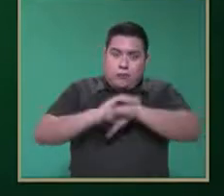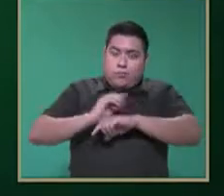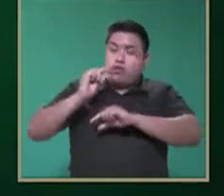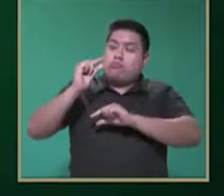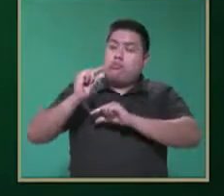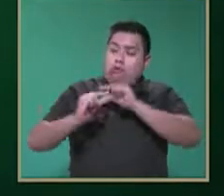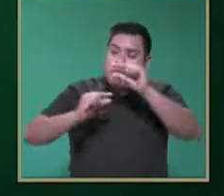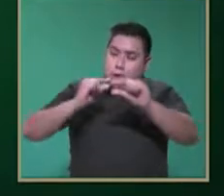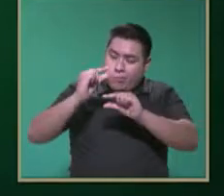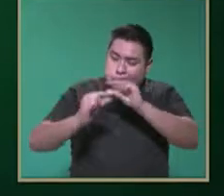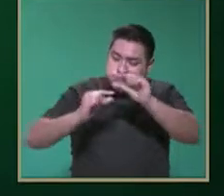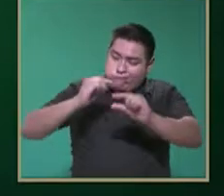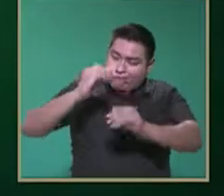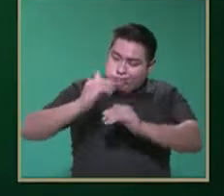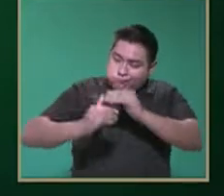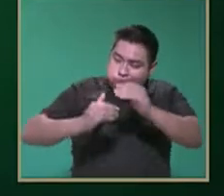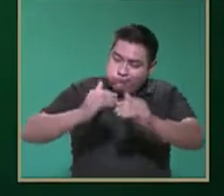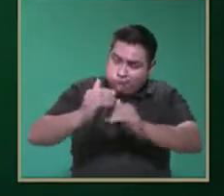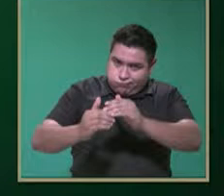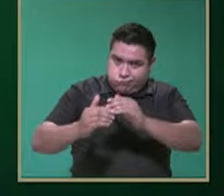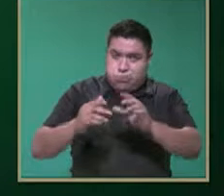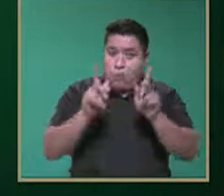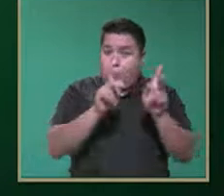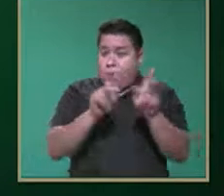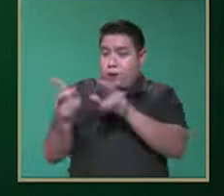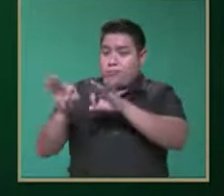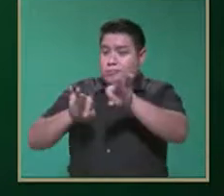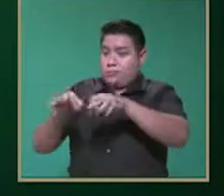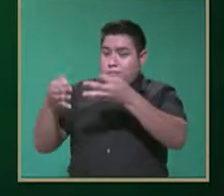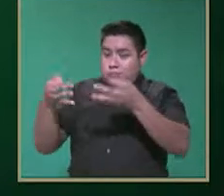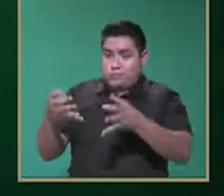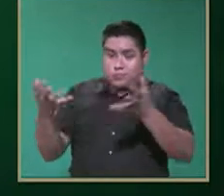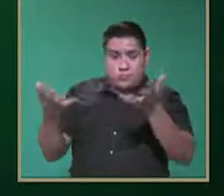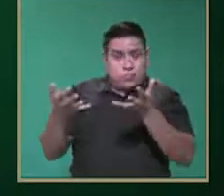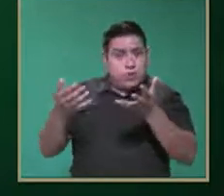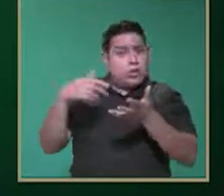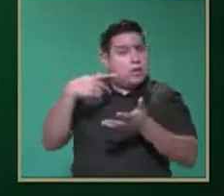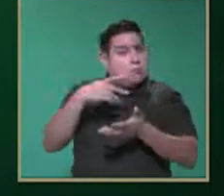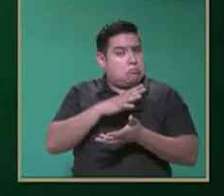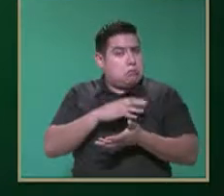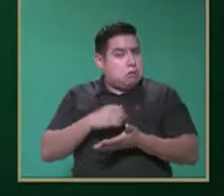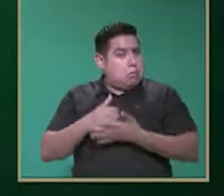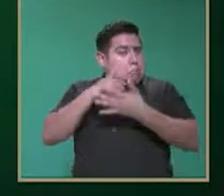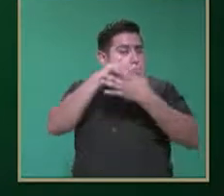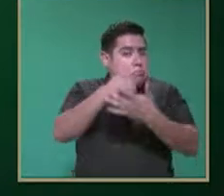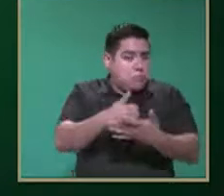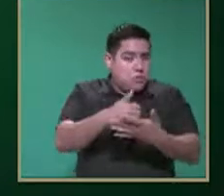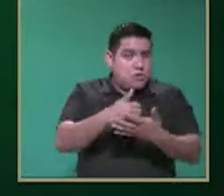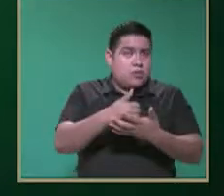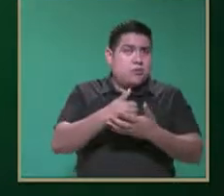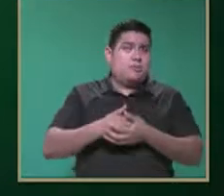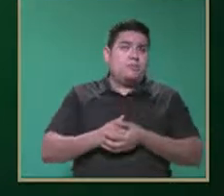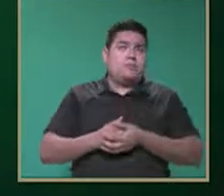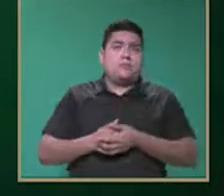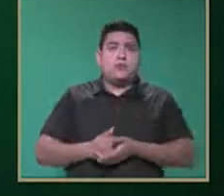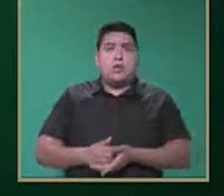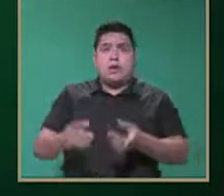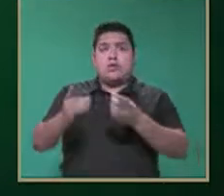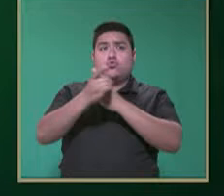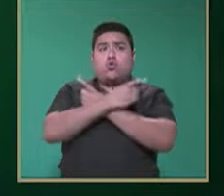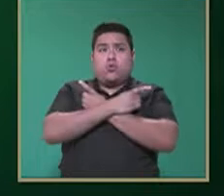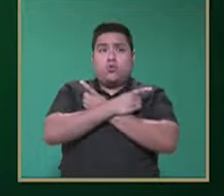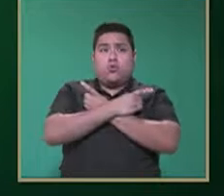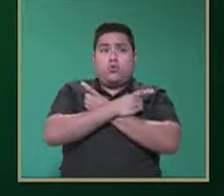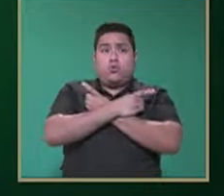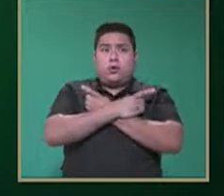Tenemos que establecer un plan de trabajo que sea favorable hacia las conductas y